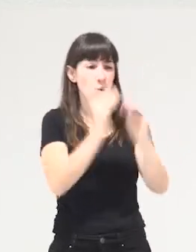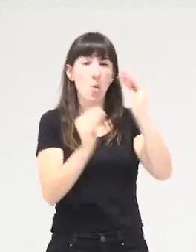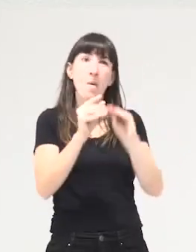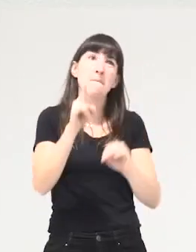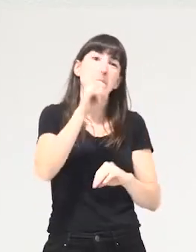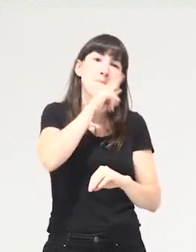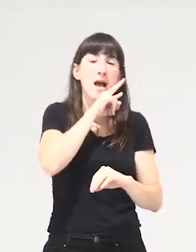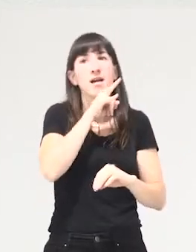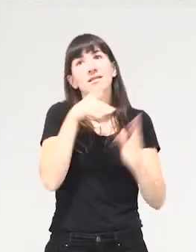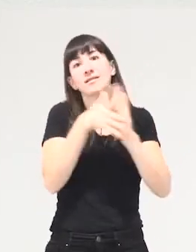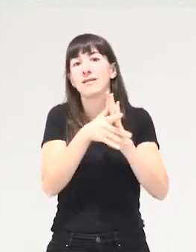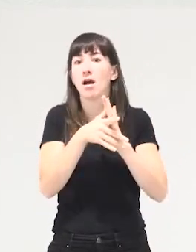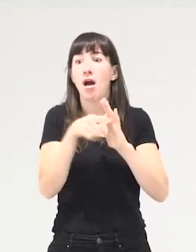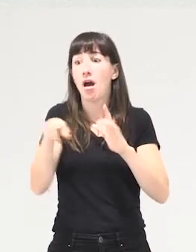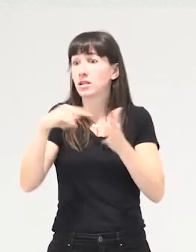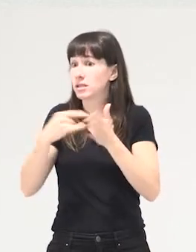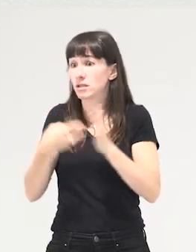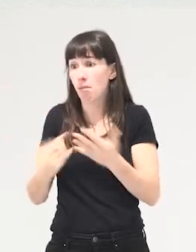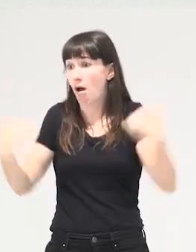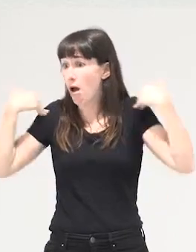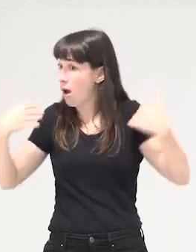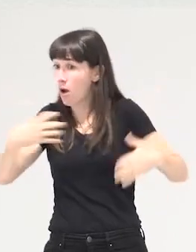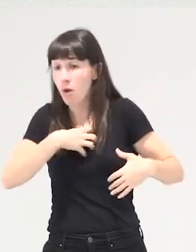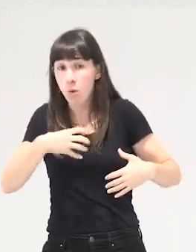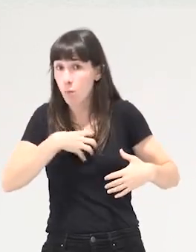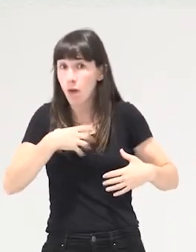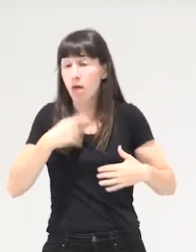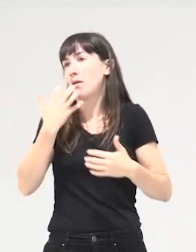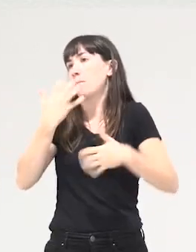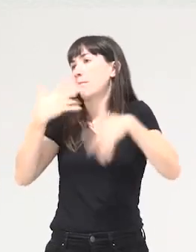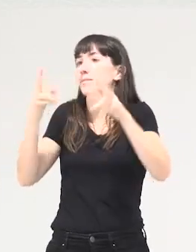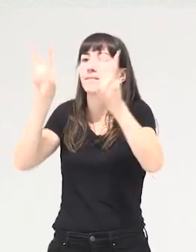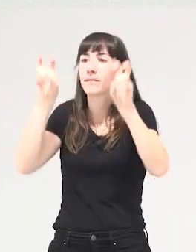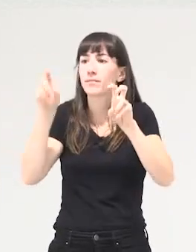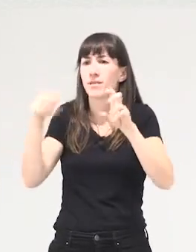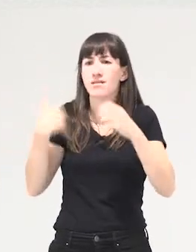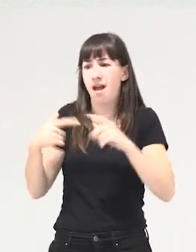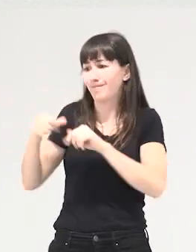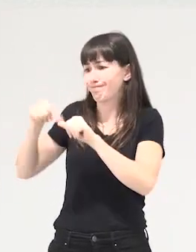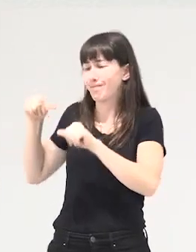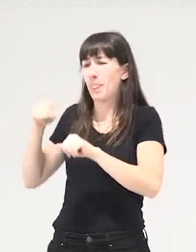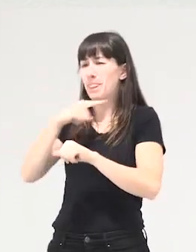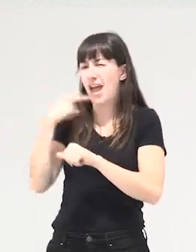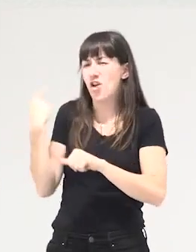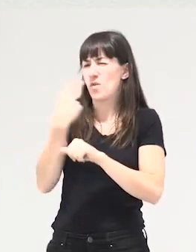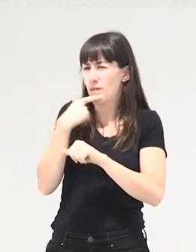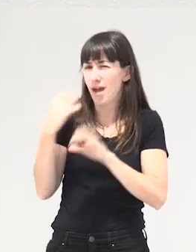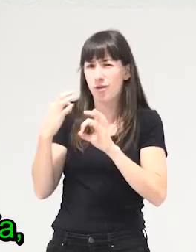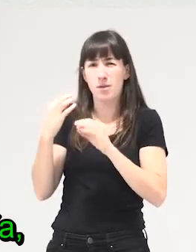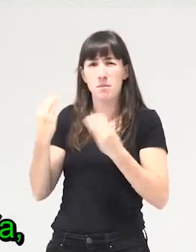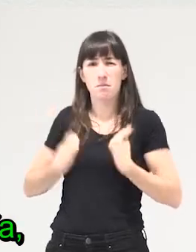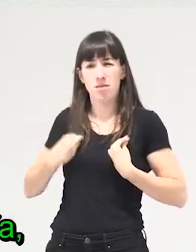delegar todo aquello que el sistema no soporta, todo lo que significa reparar el daño a la vida concreta que hacía el